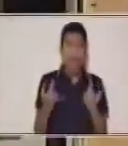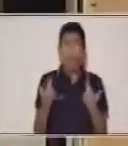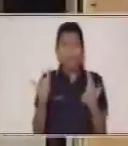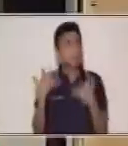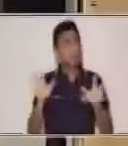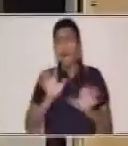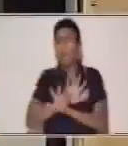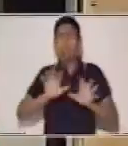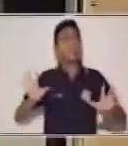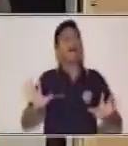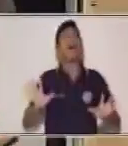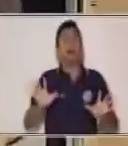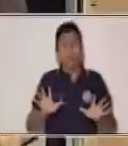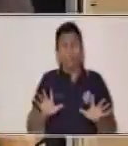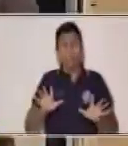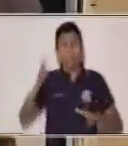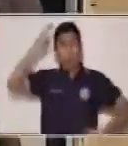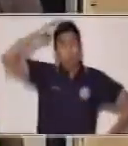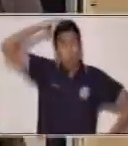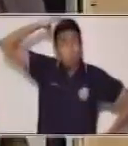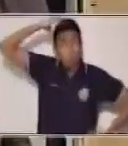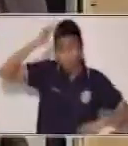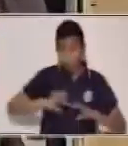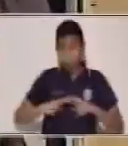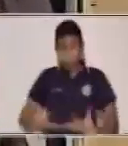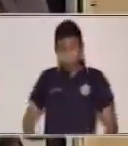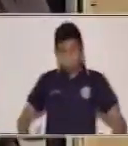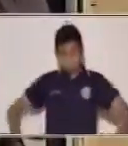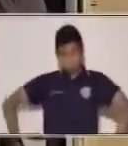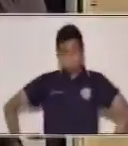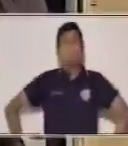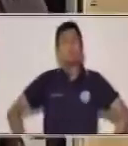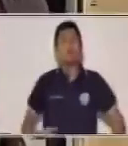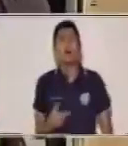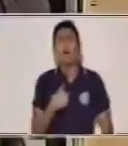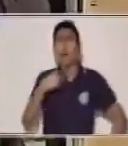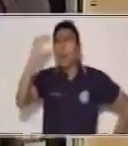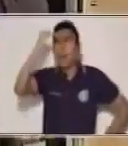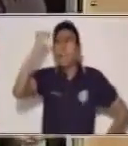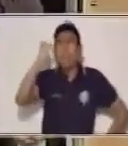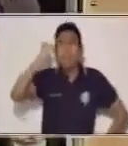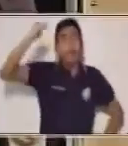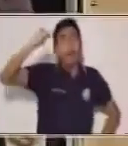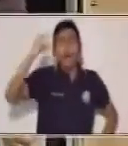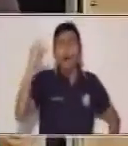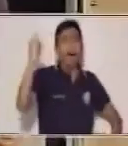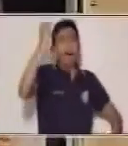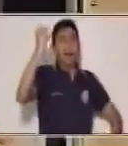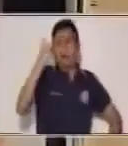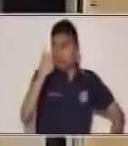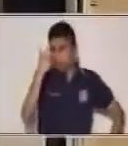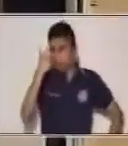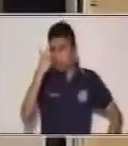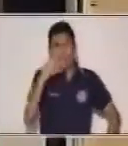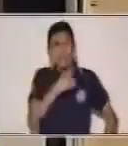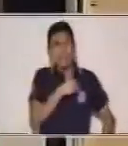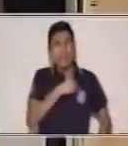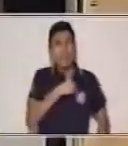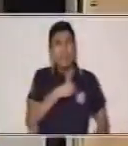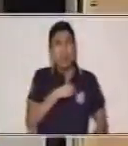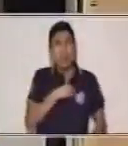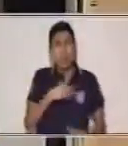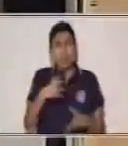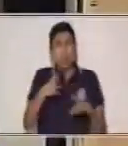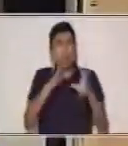está! A Barrigón se le había ocurrido una idea maravillosa. Fue a una tienda de disfraces